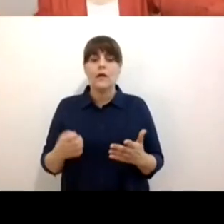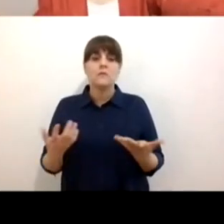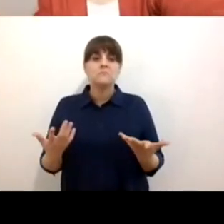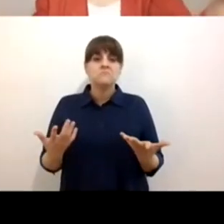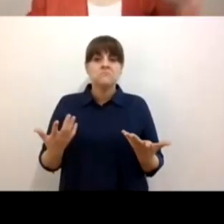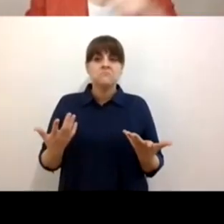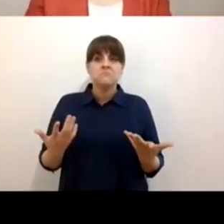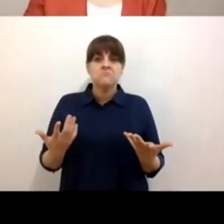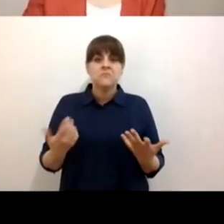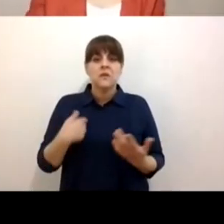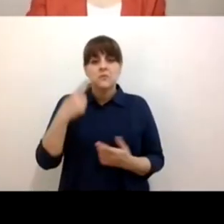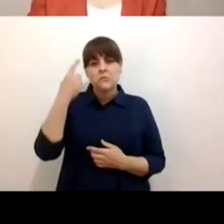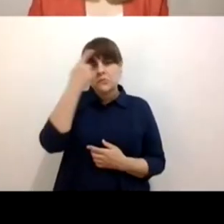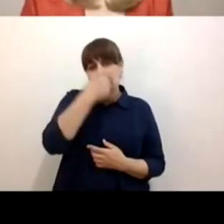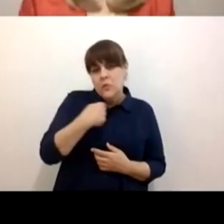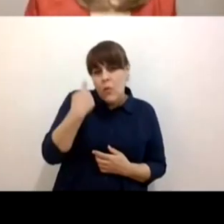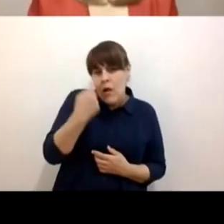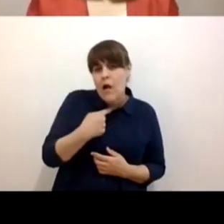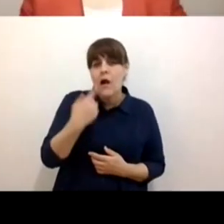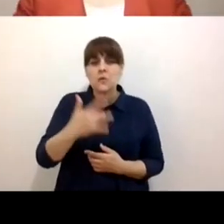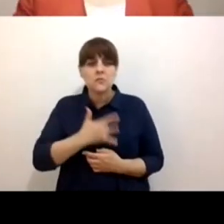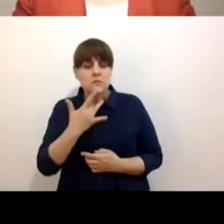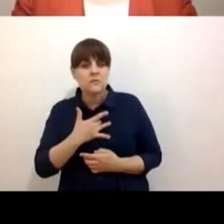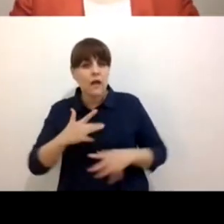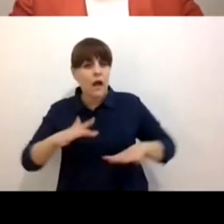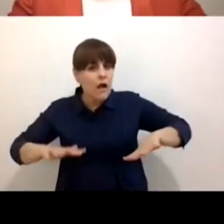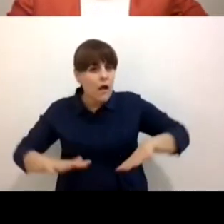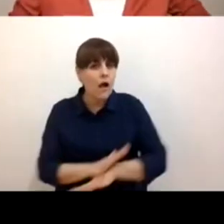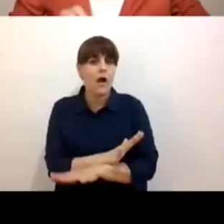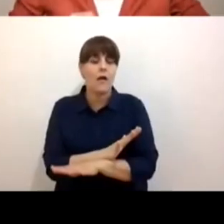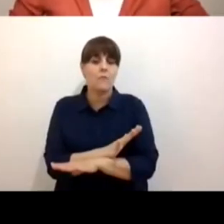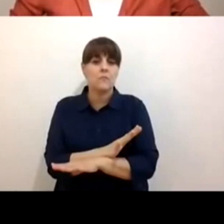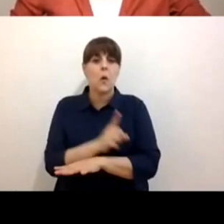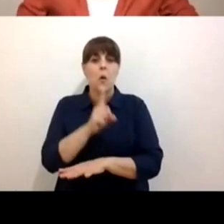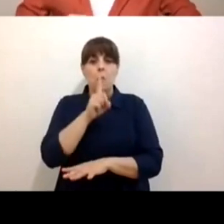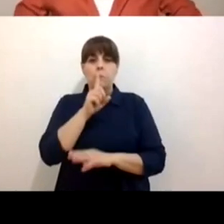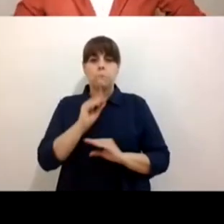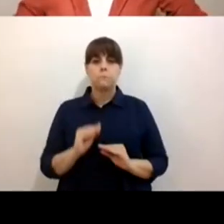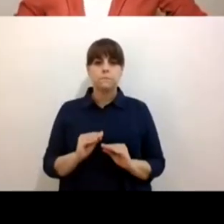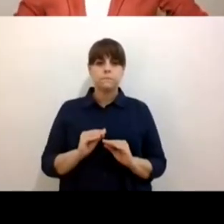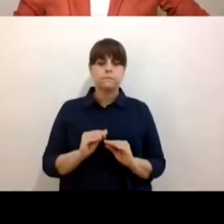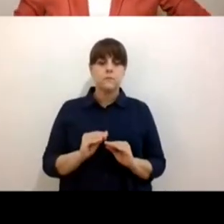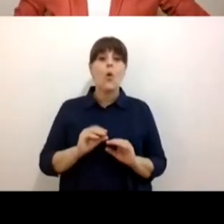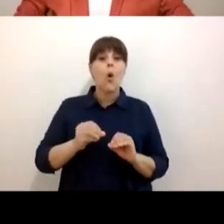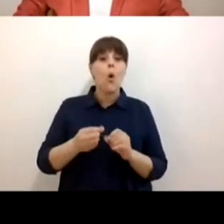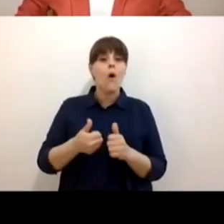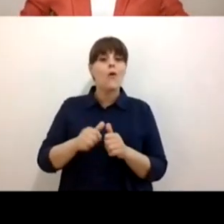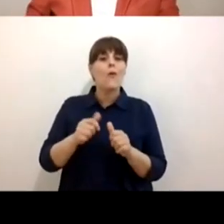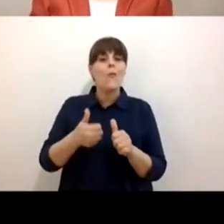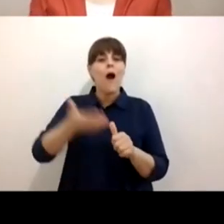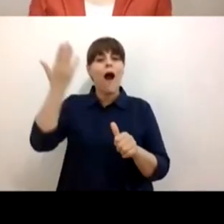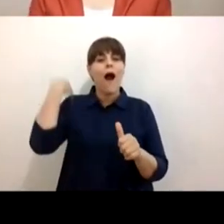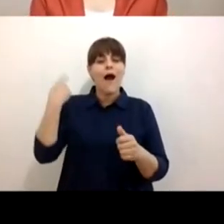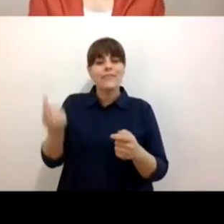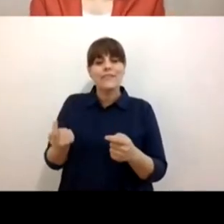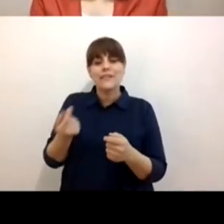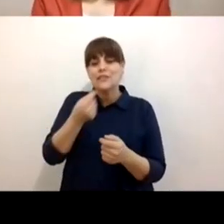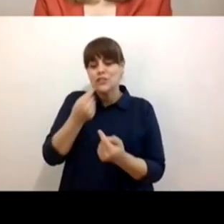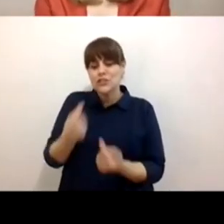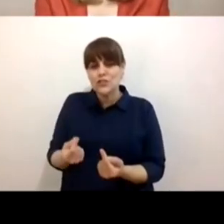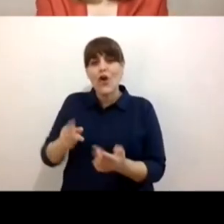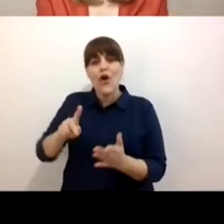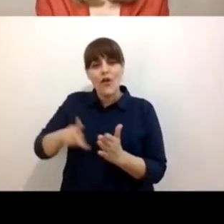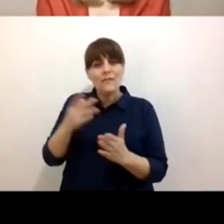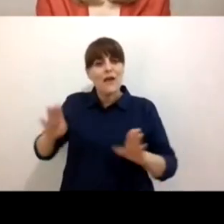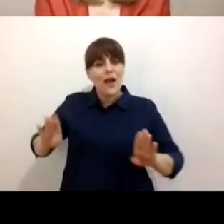cierta depresión, ¿no? A lo mejor regresiones a otras etapas del desarrollo, problemas de conducta, de